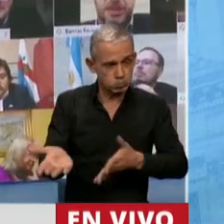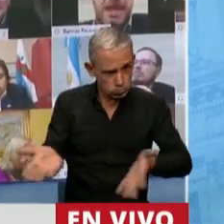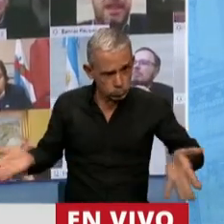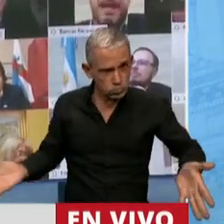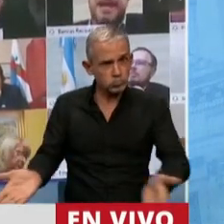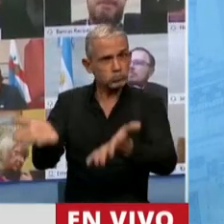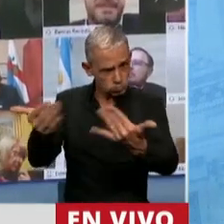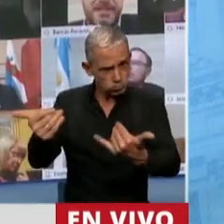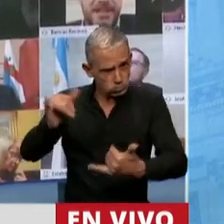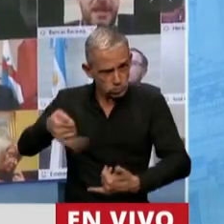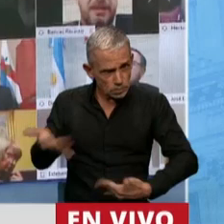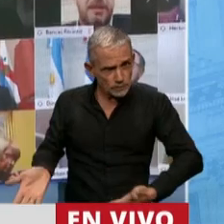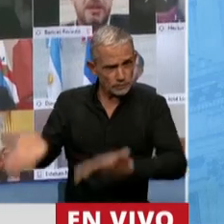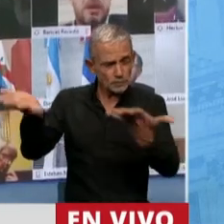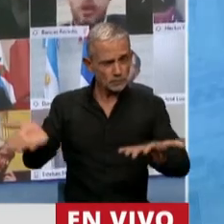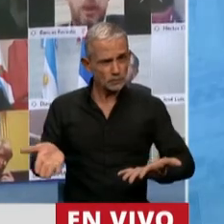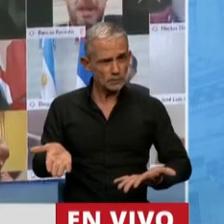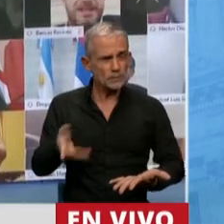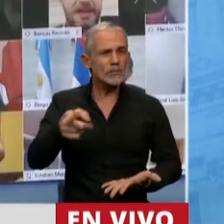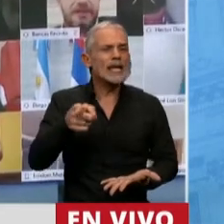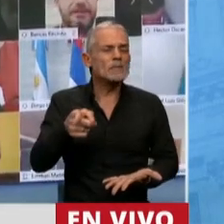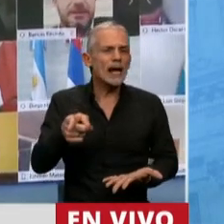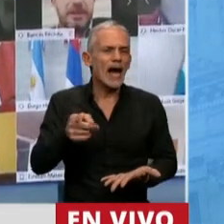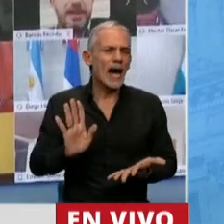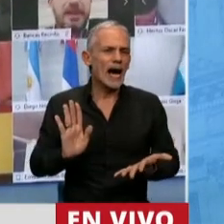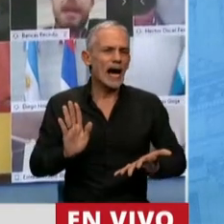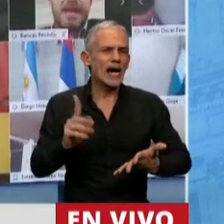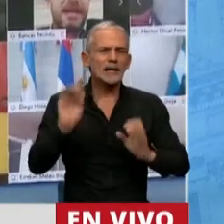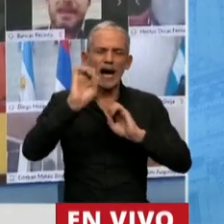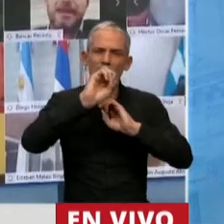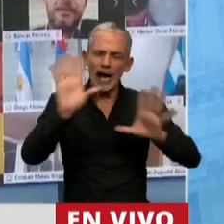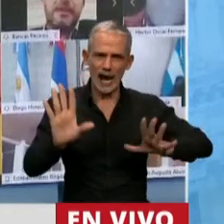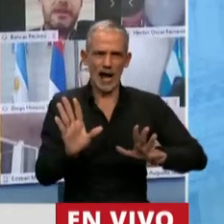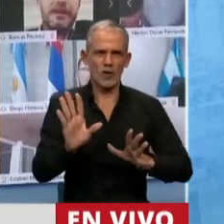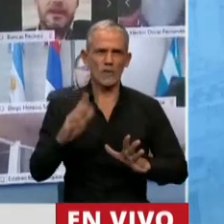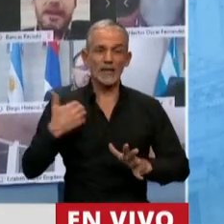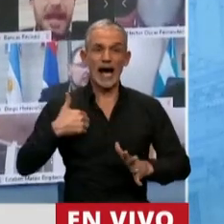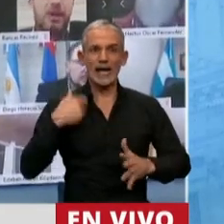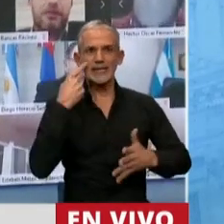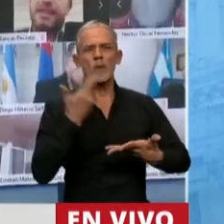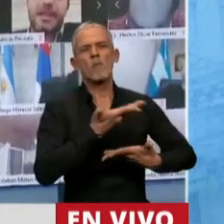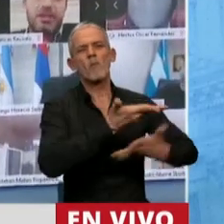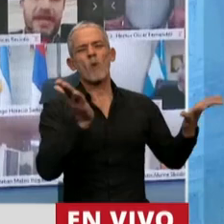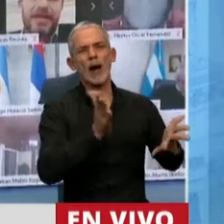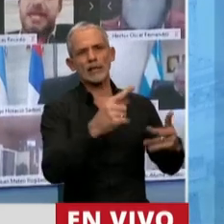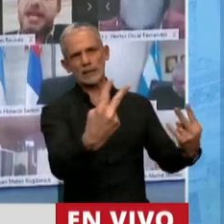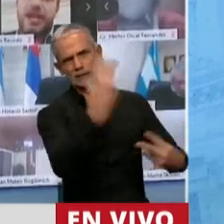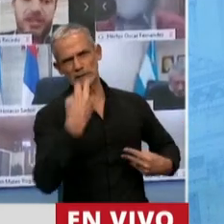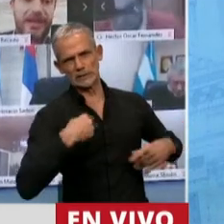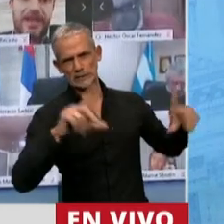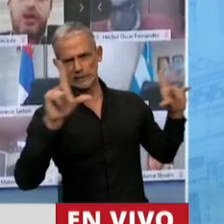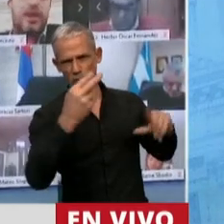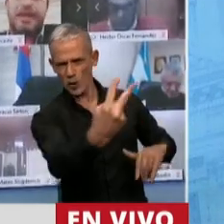lo puedan hacer. Y para que quede claro frente a los argentinos y a los argentinos que nos están viendo